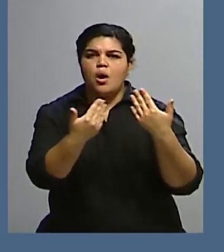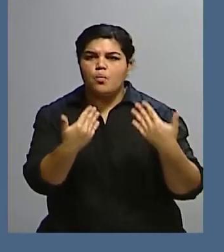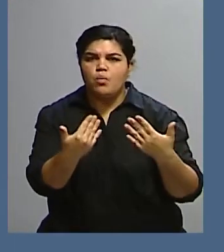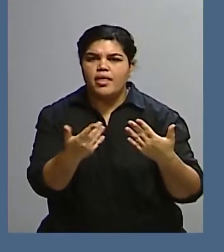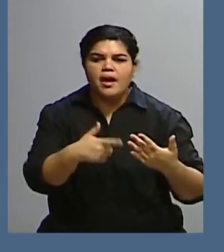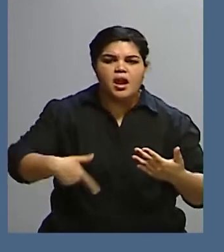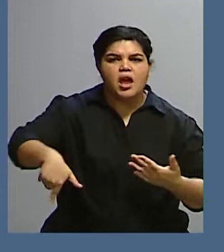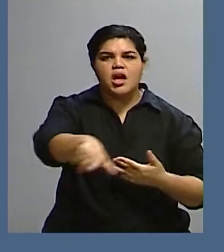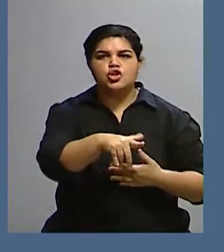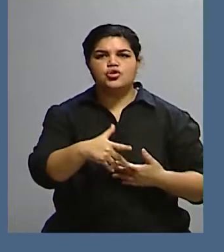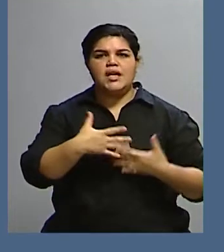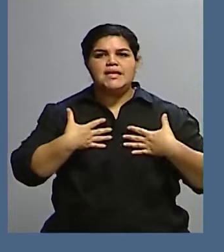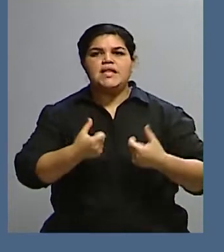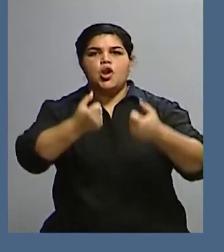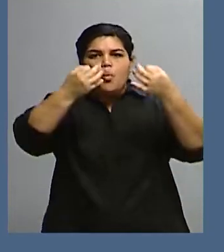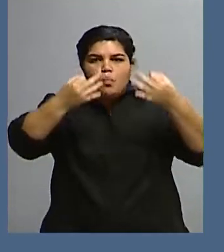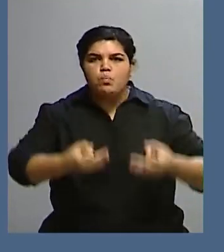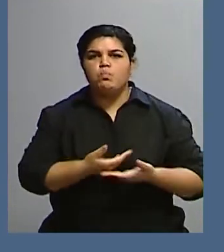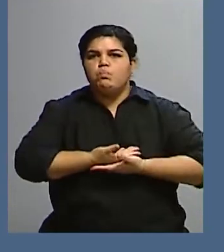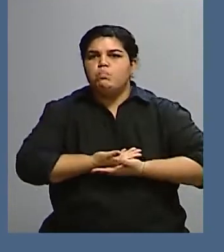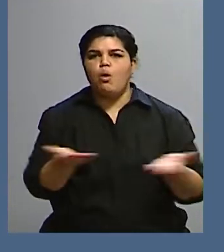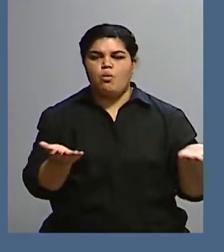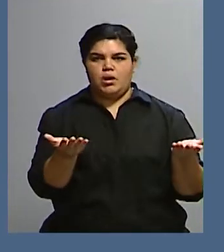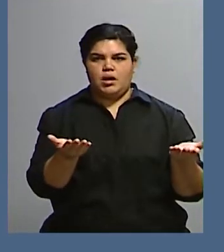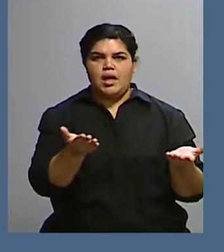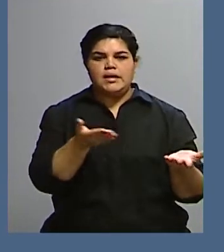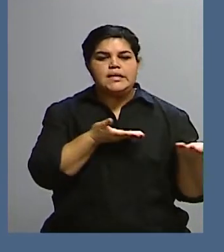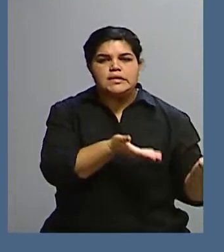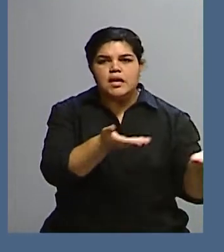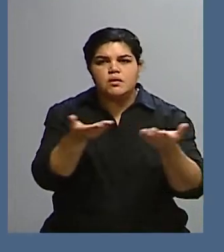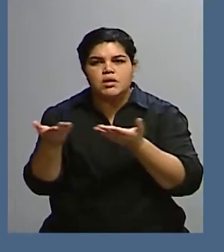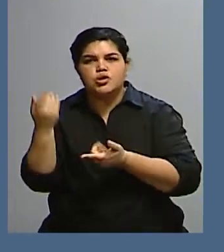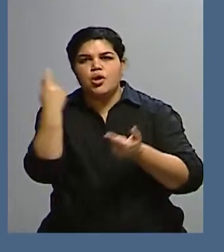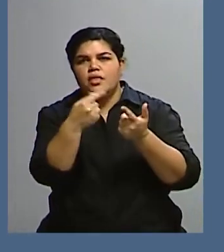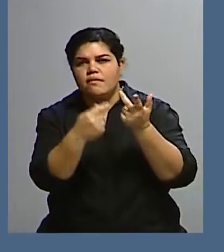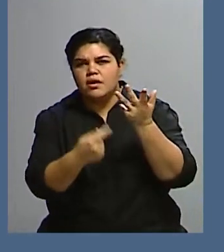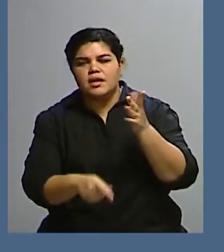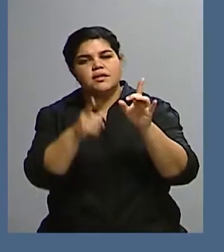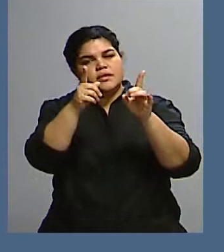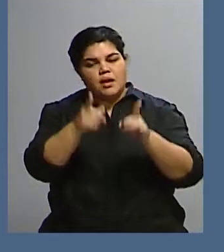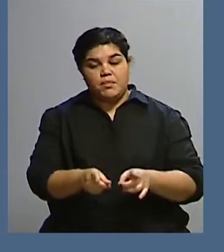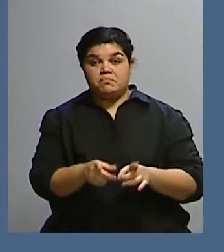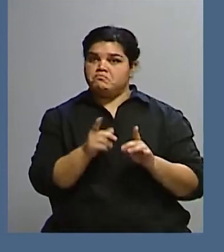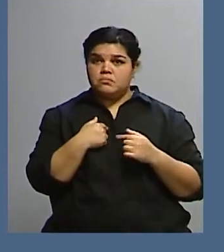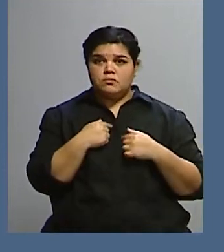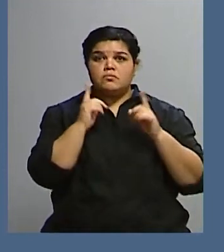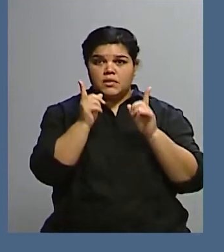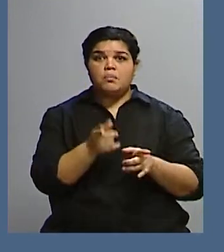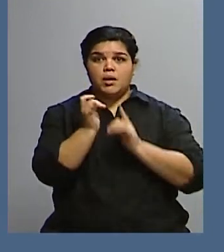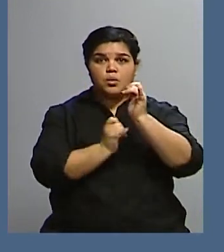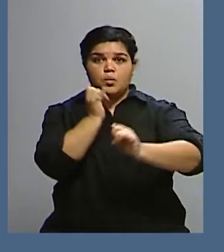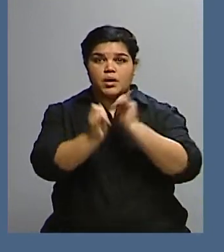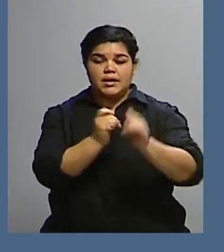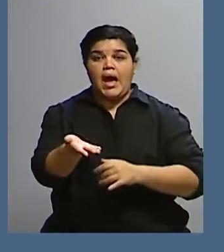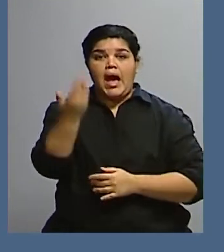calidad donde se proporcionen estos y otros servicios como es, por ejemplo, también algo que quiero destacarlo porque fue hecho en el gobierno de